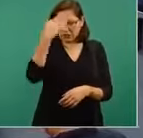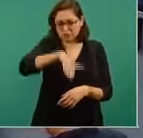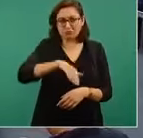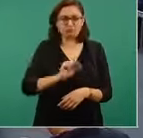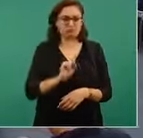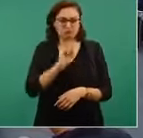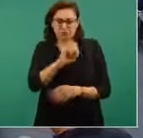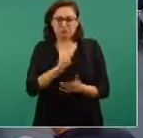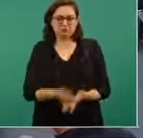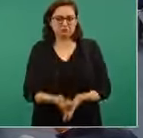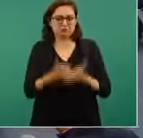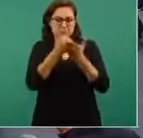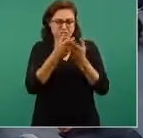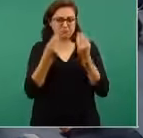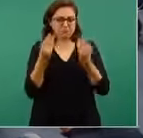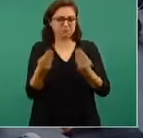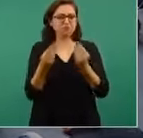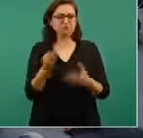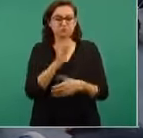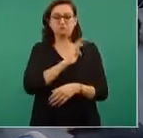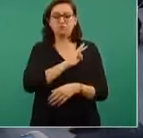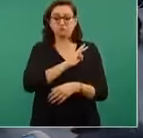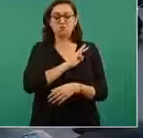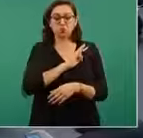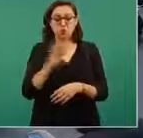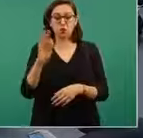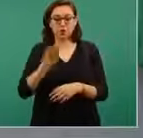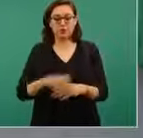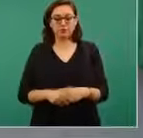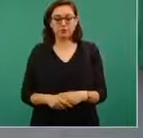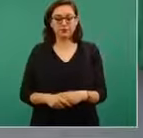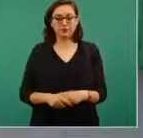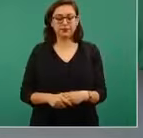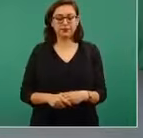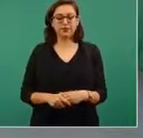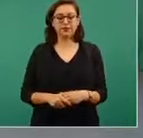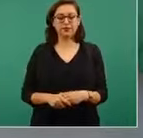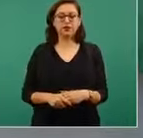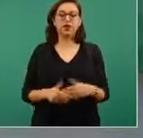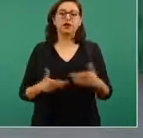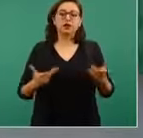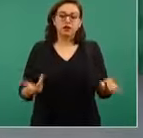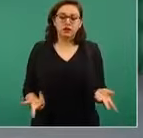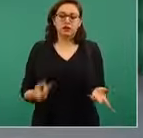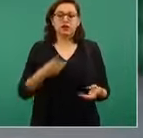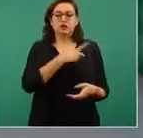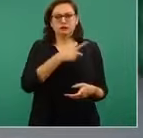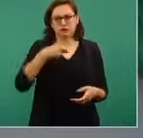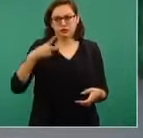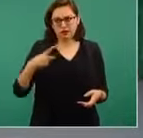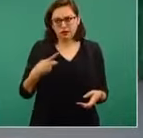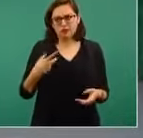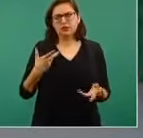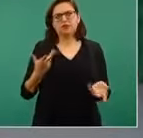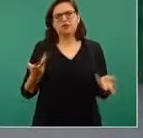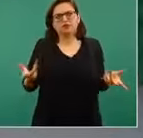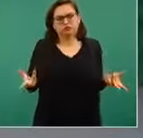ayudar mucho en esas funciones. Entonces, es cosa de tener los espacios,